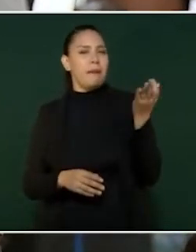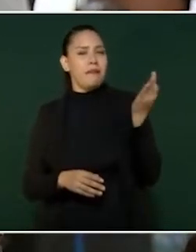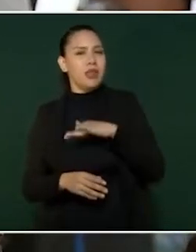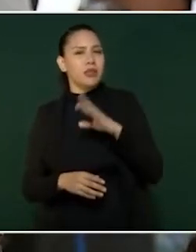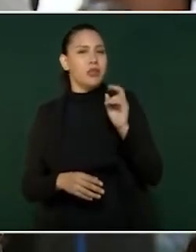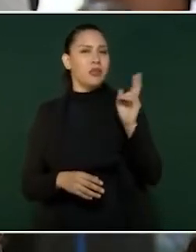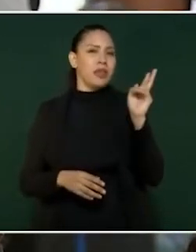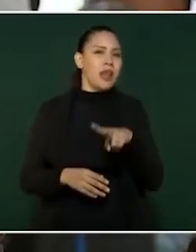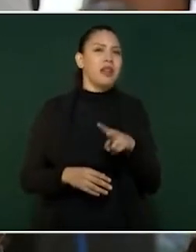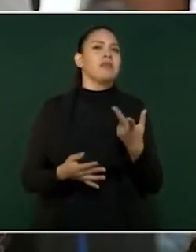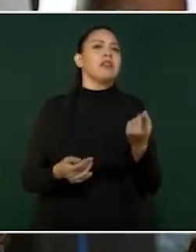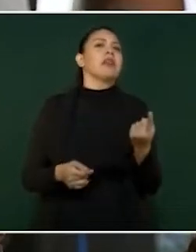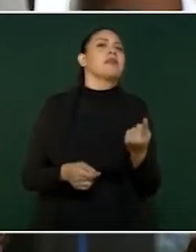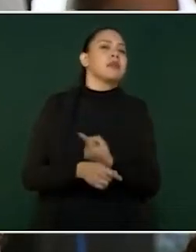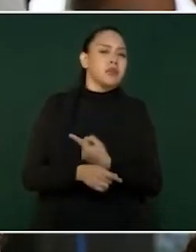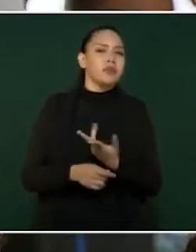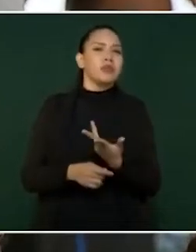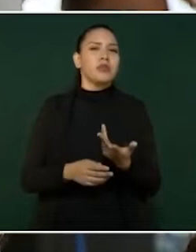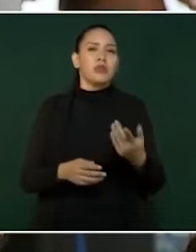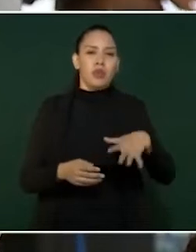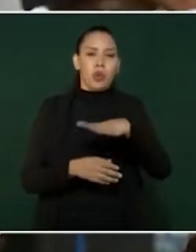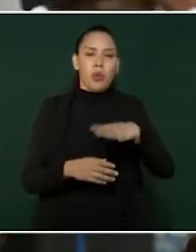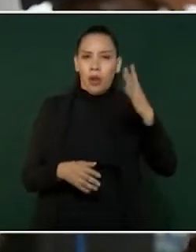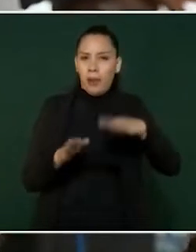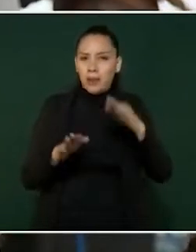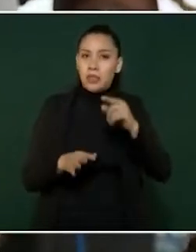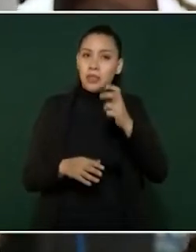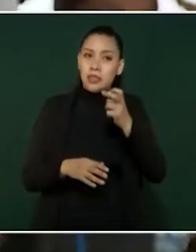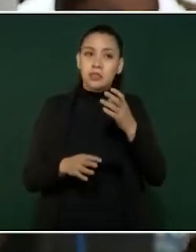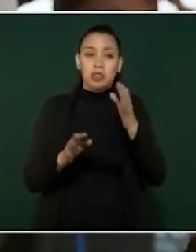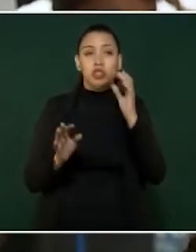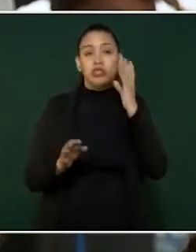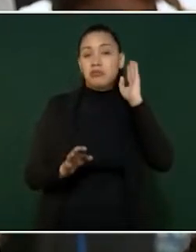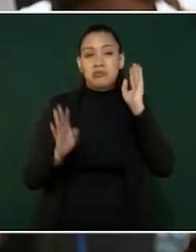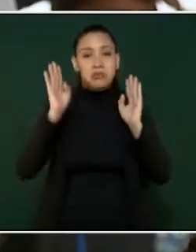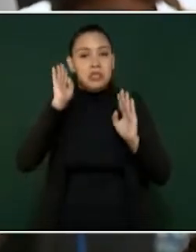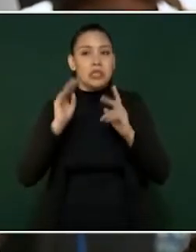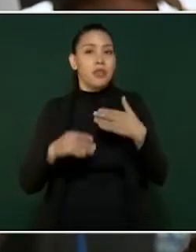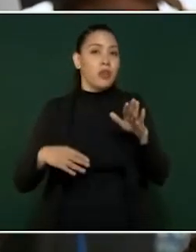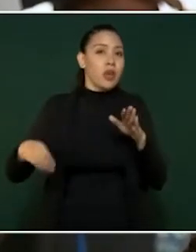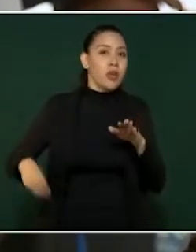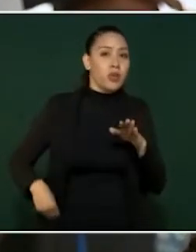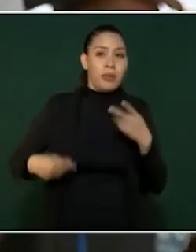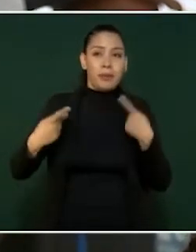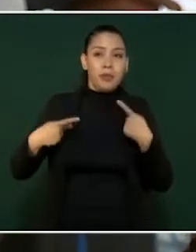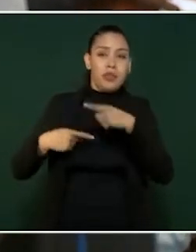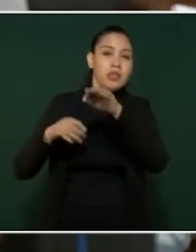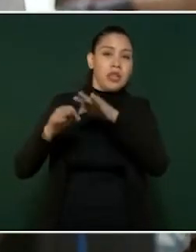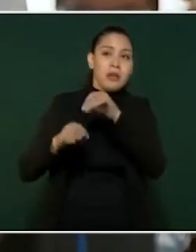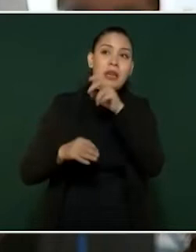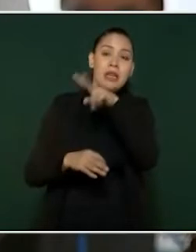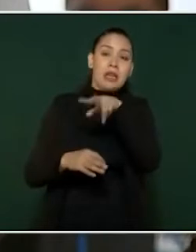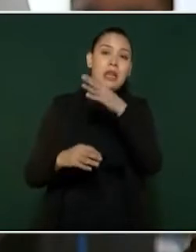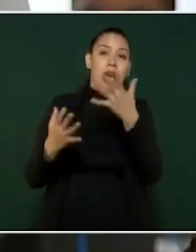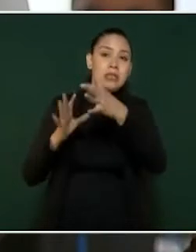qué se hace también porque se ha vinculado a algunos funcionarios, sobre todo locales, se habla de que tienen nexos con el